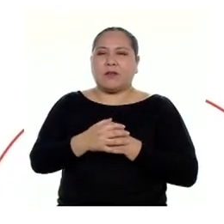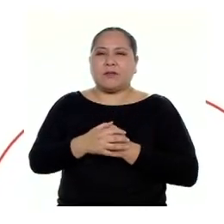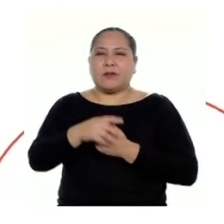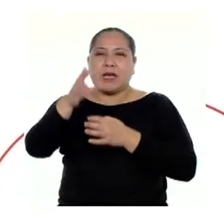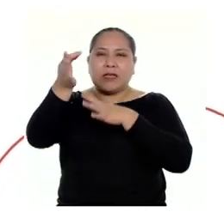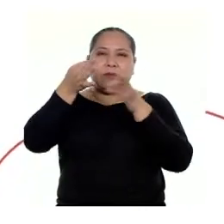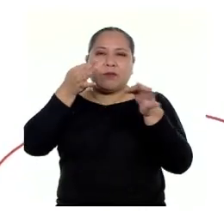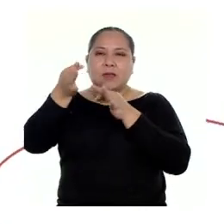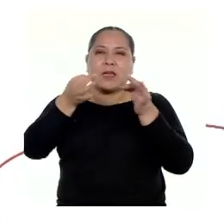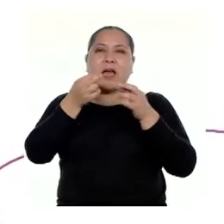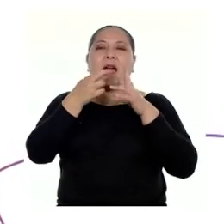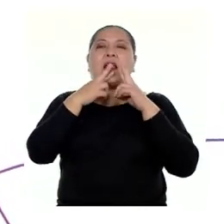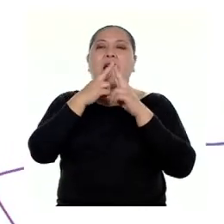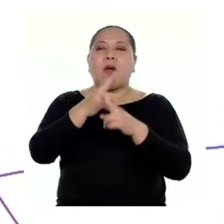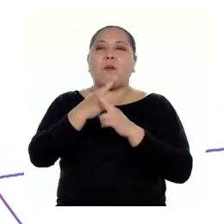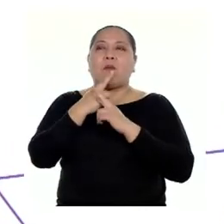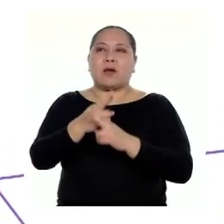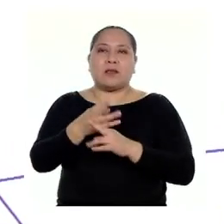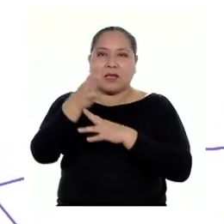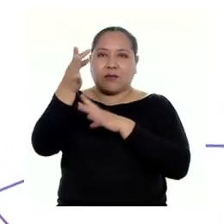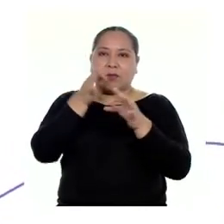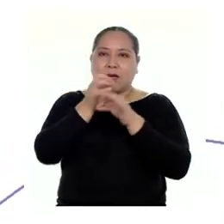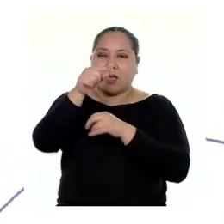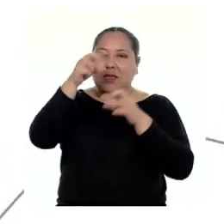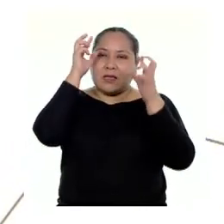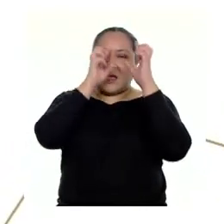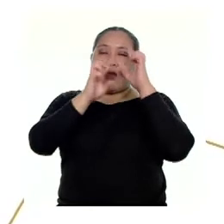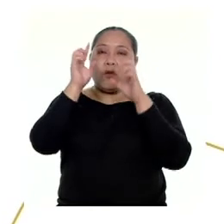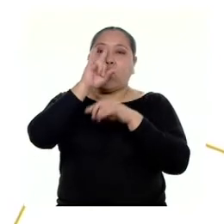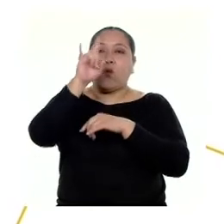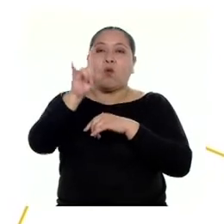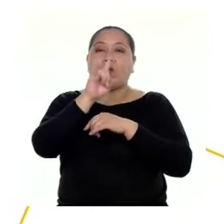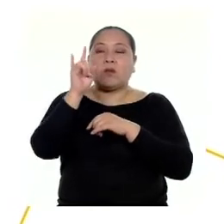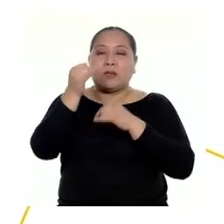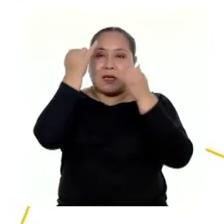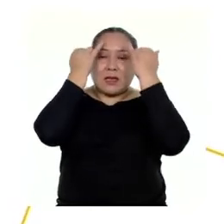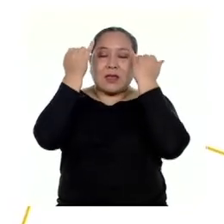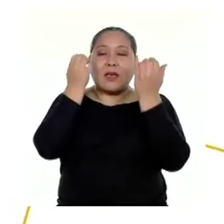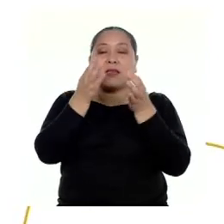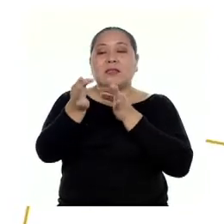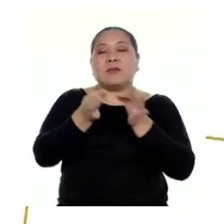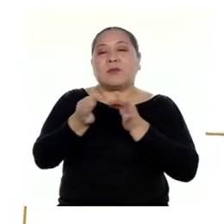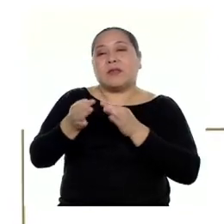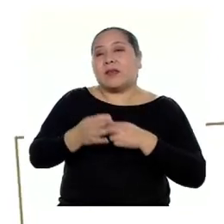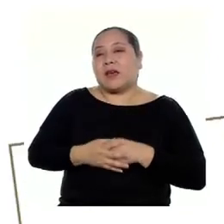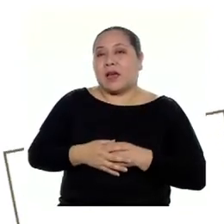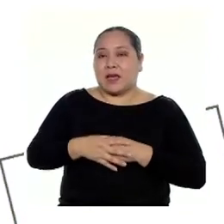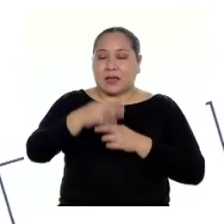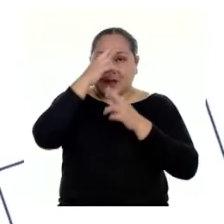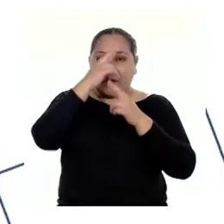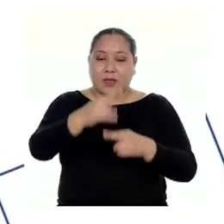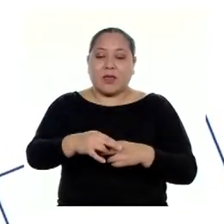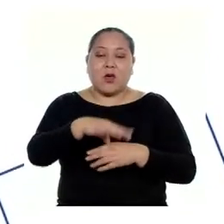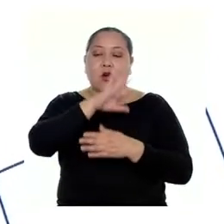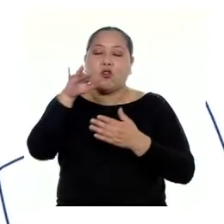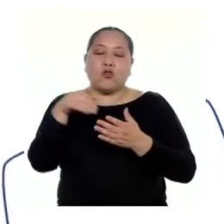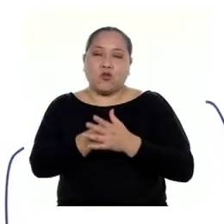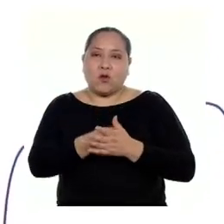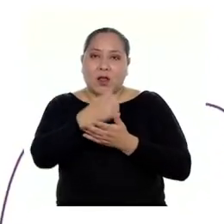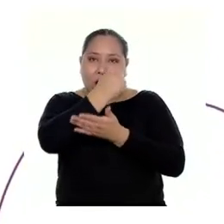que justifiquemos nuestras respuestas al explicar esta duda usando planteamientos argumentados y cumpliendo con el resto de criterios.